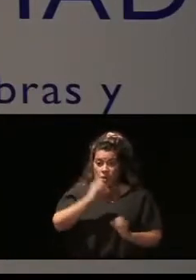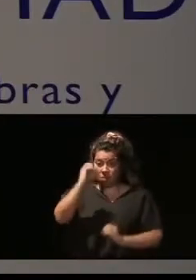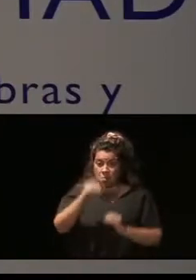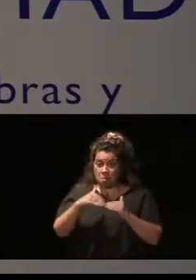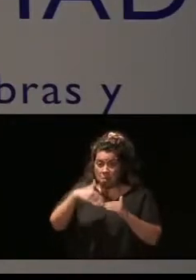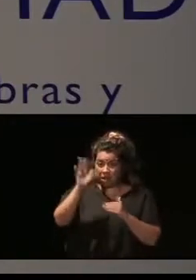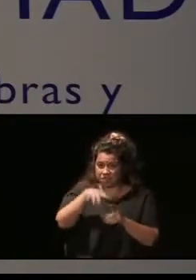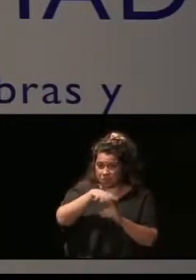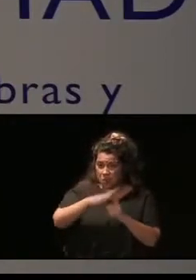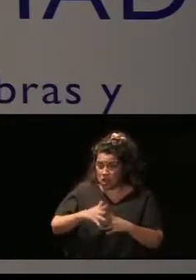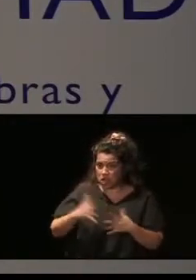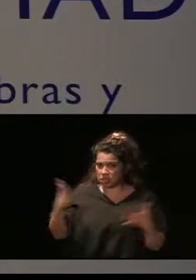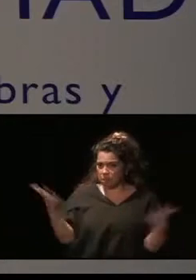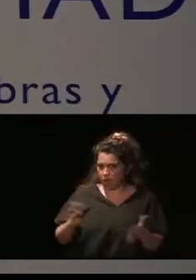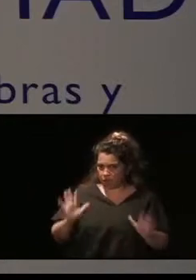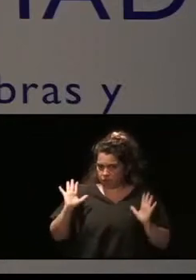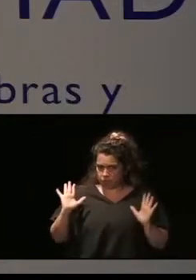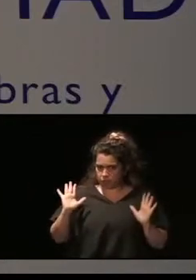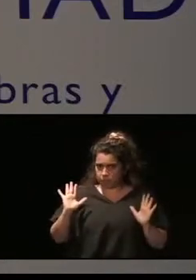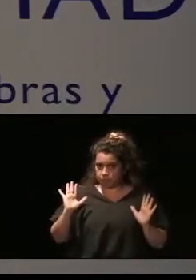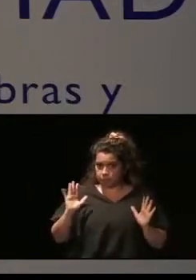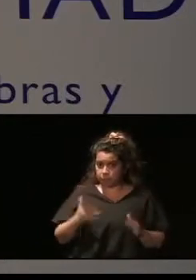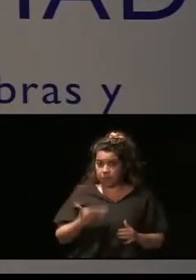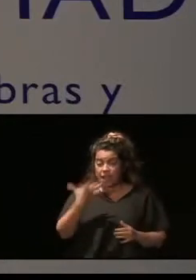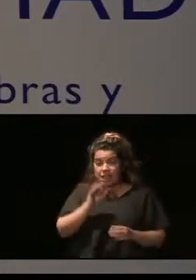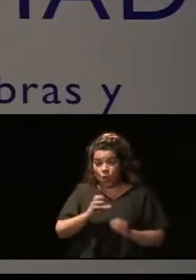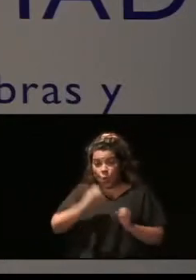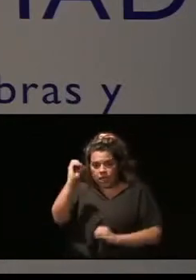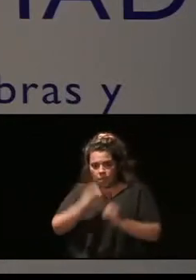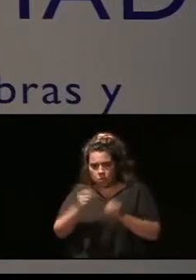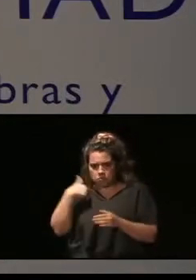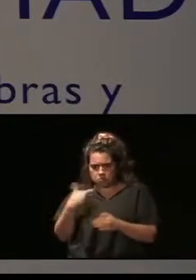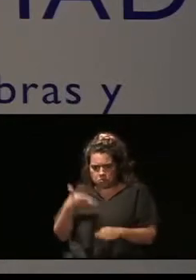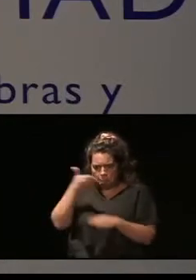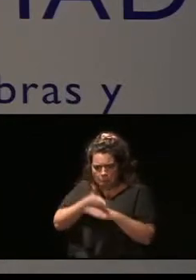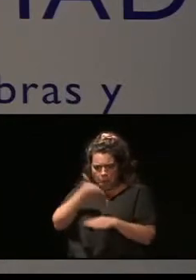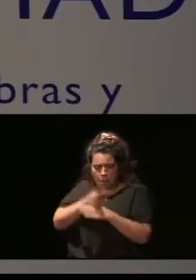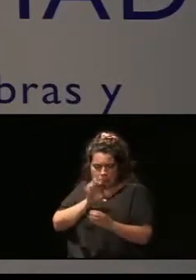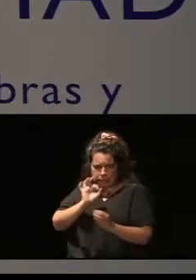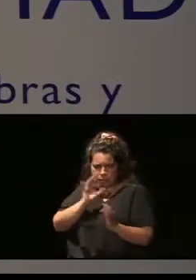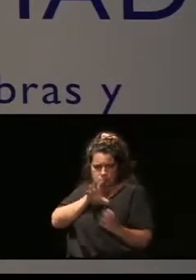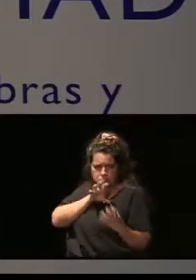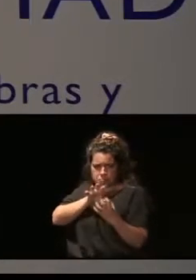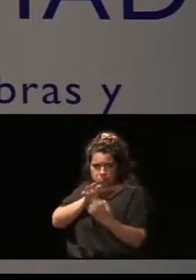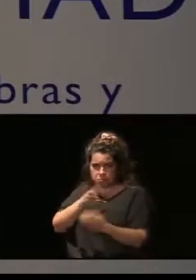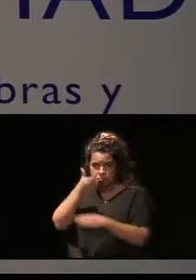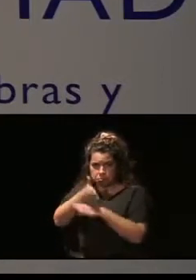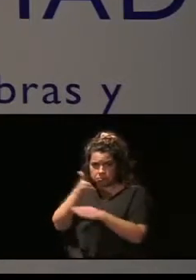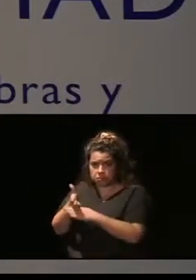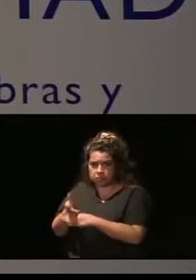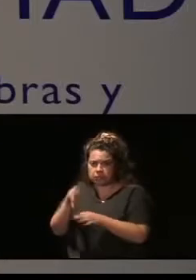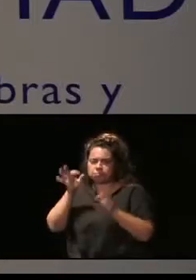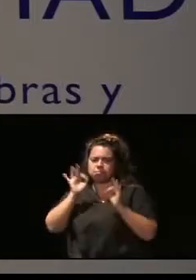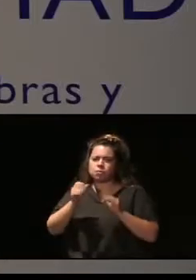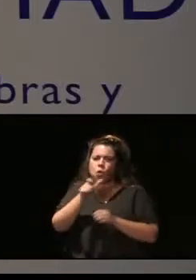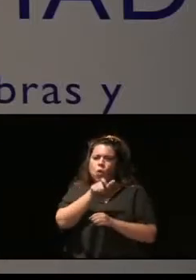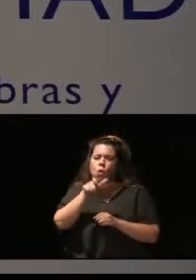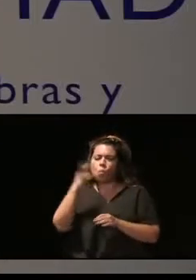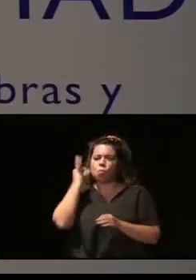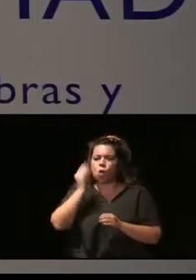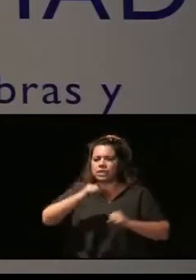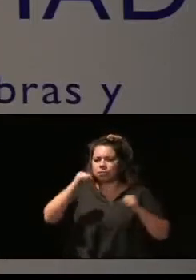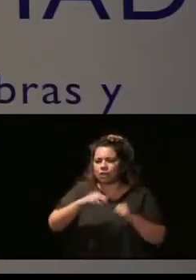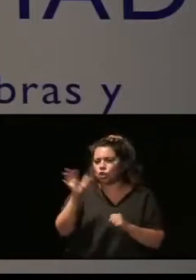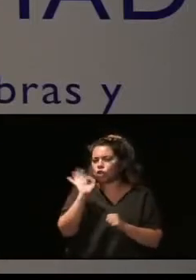emergencia. Y, además, más de un 50 % de las intervenciones que se han realizado con la unidad móvil ha sido precisamente para mujeres mayores, mujeres con